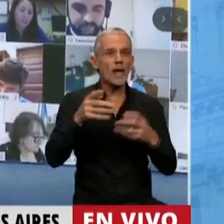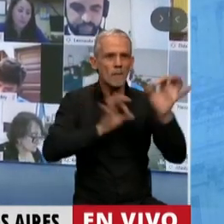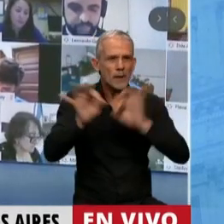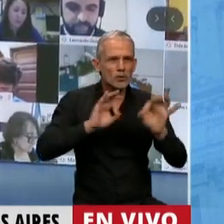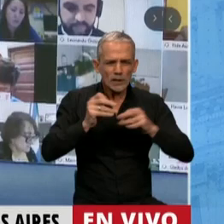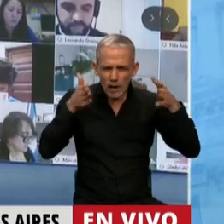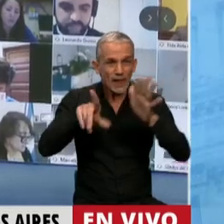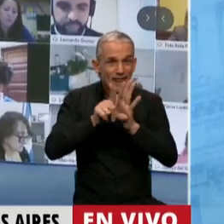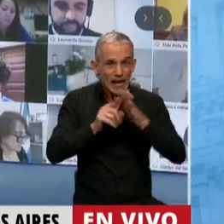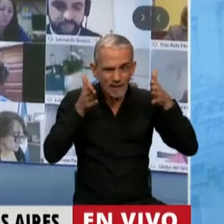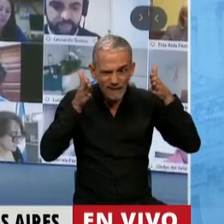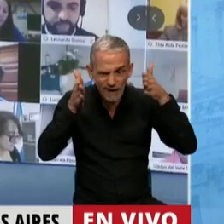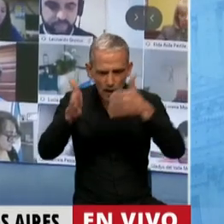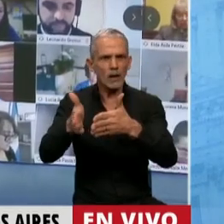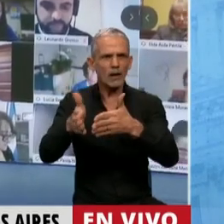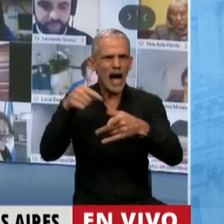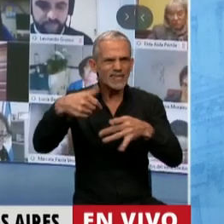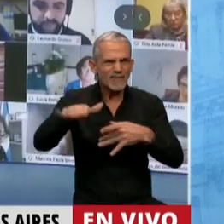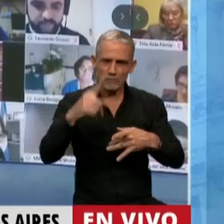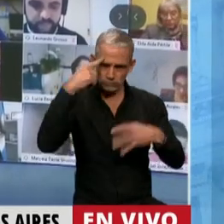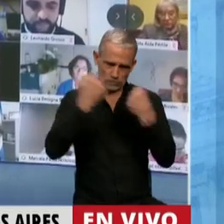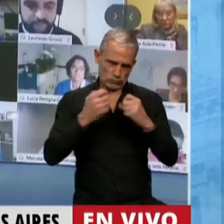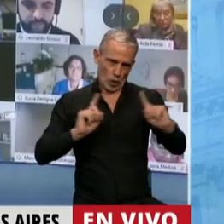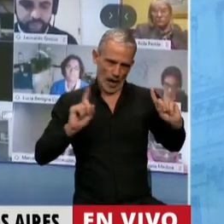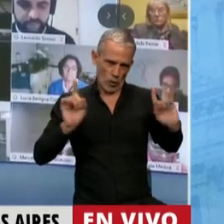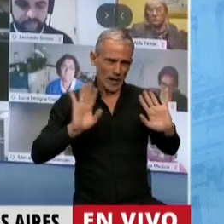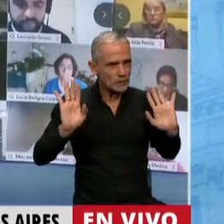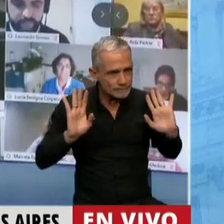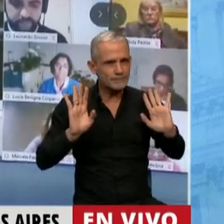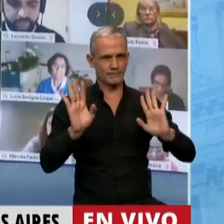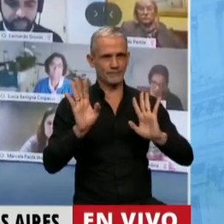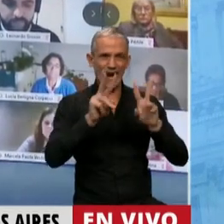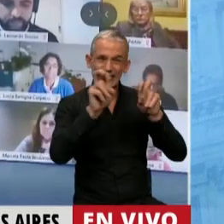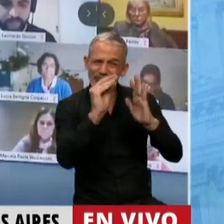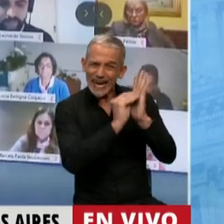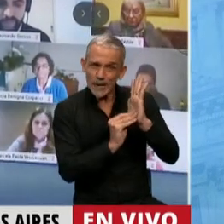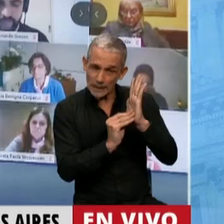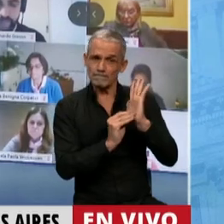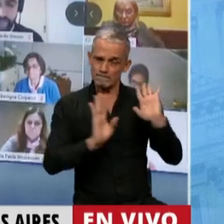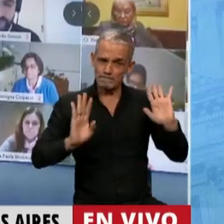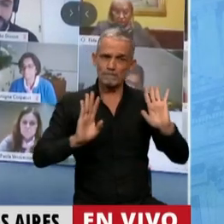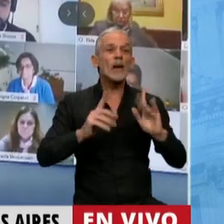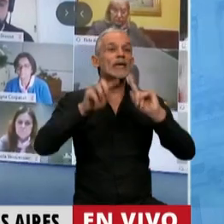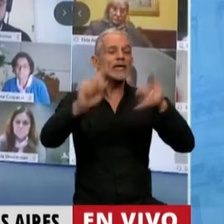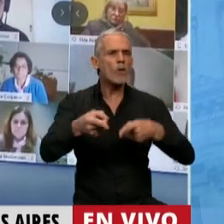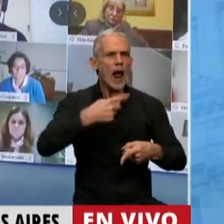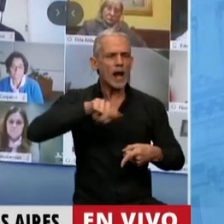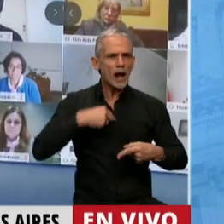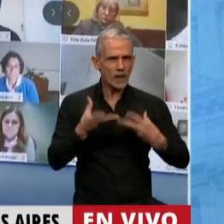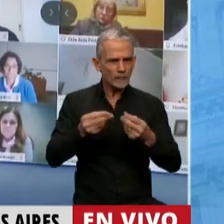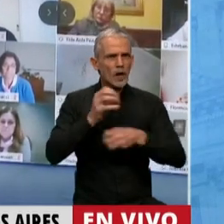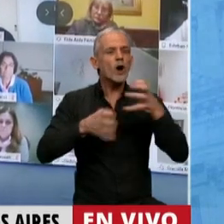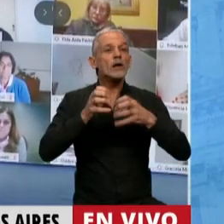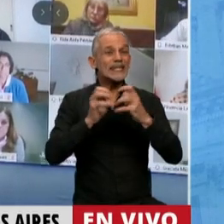proyectos de ley que se están poniendo a debate. Por eso nos parece clave defender esta